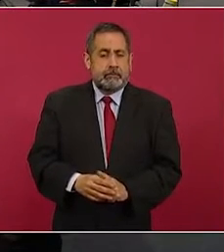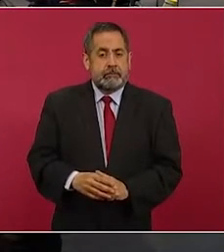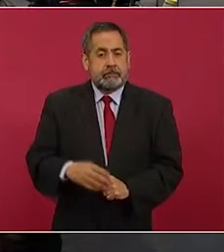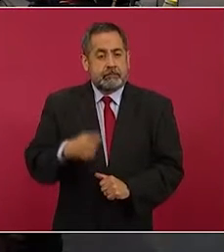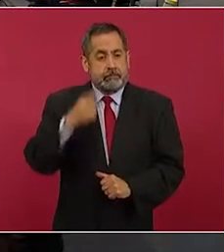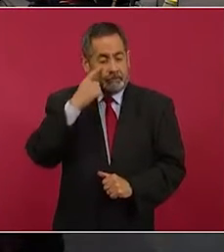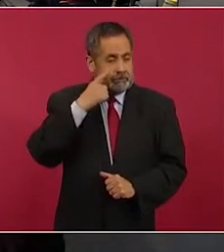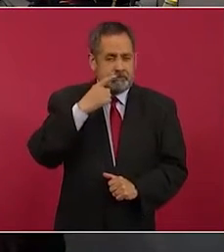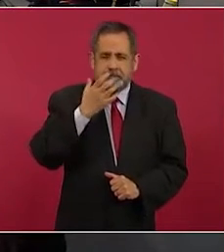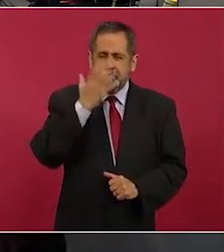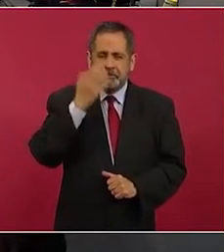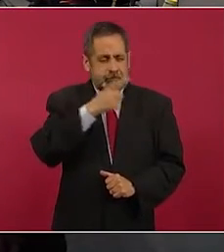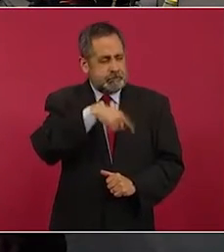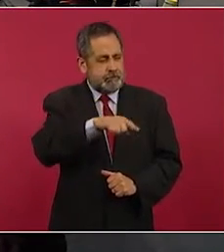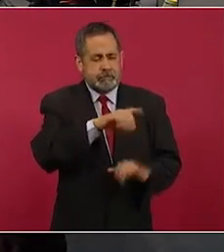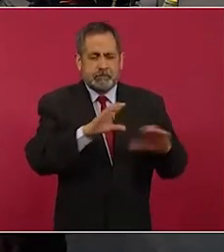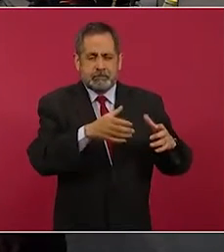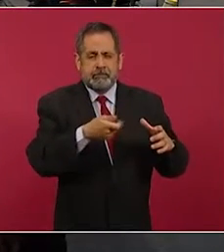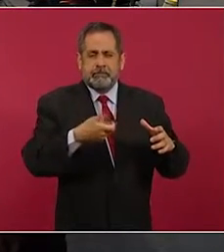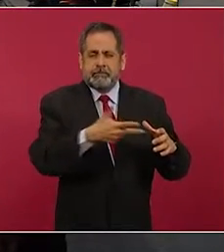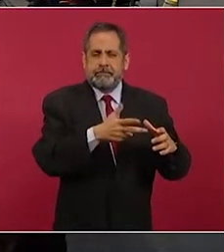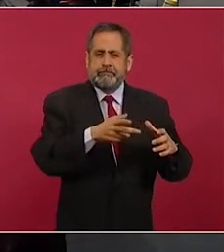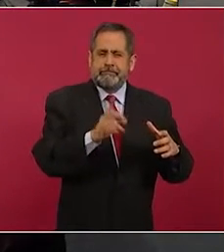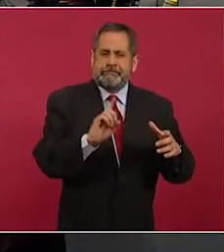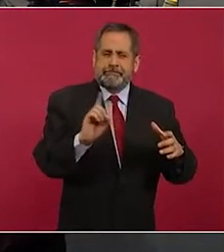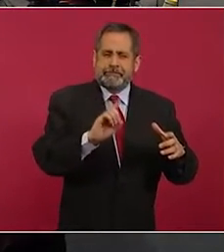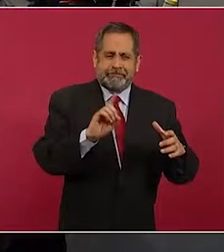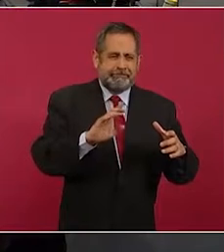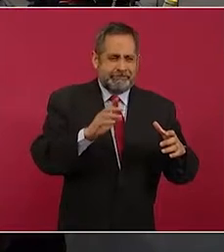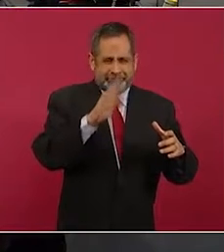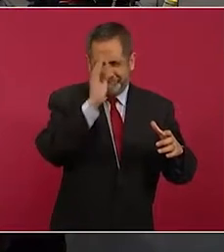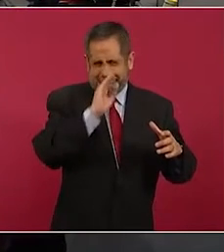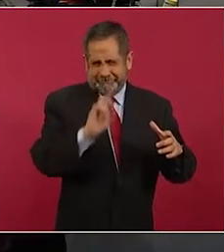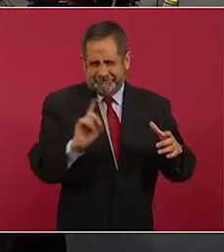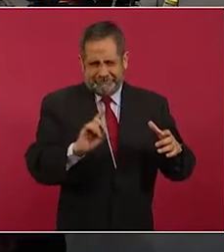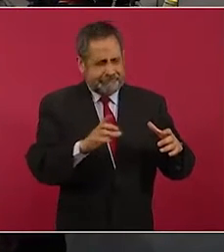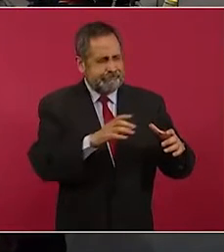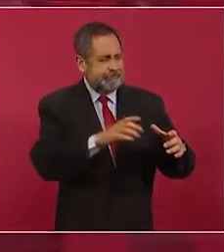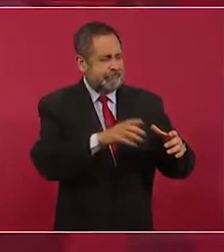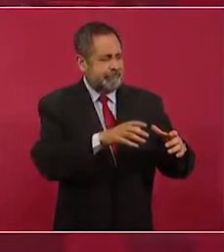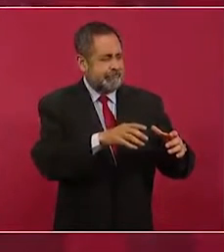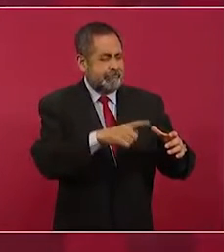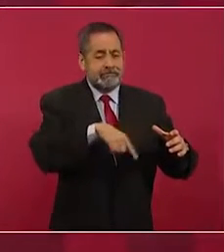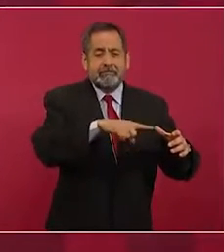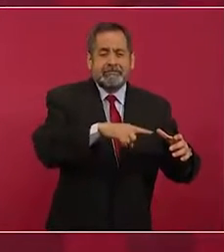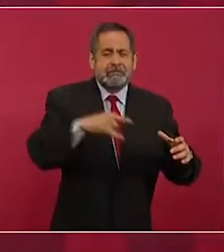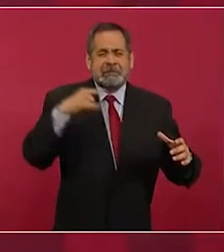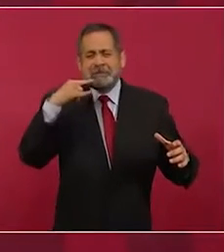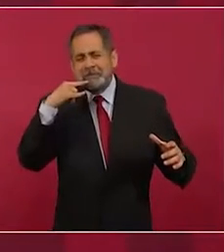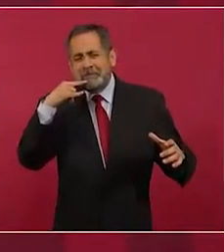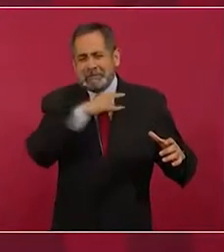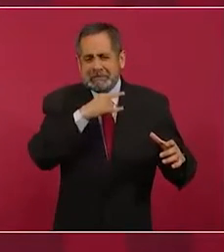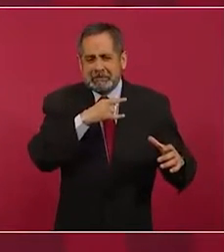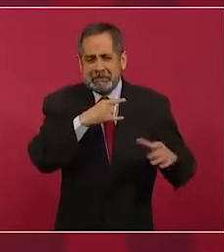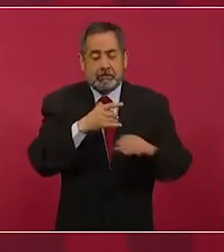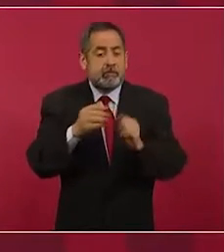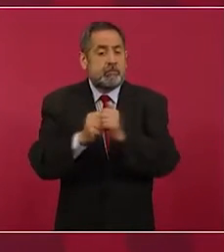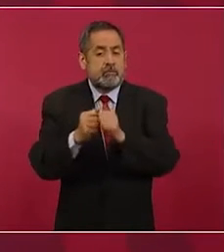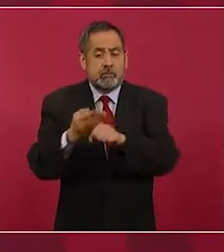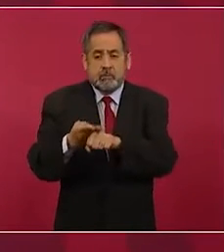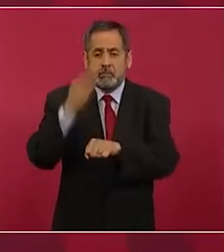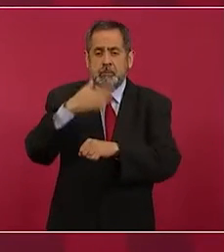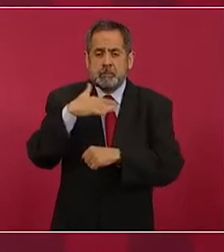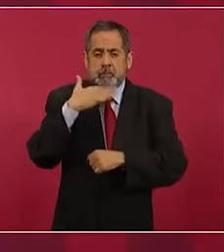conservadurismo, la derecha, es muy hipócrita y muy corrupta.